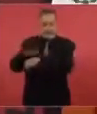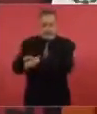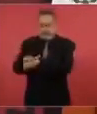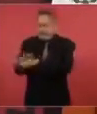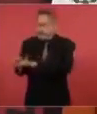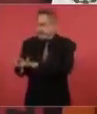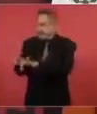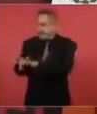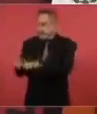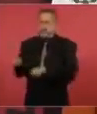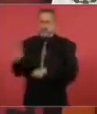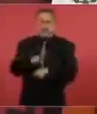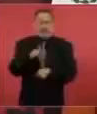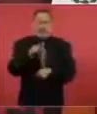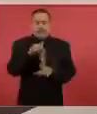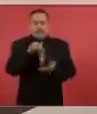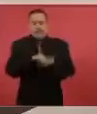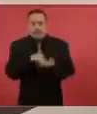administrativos.